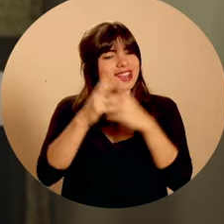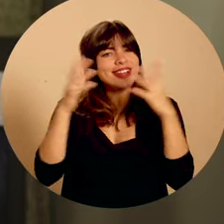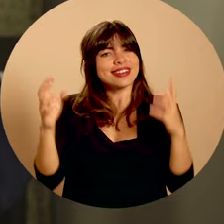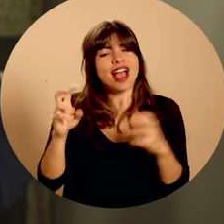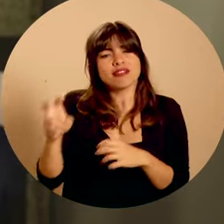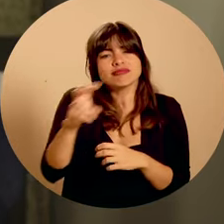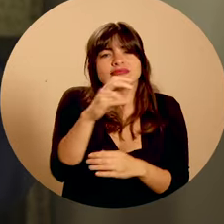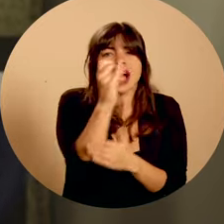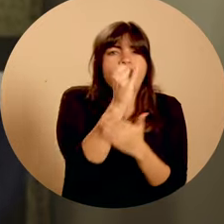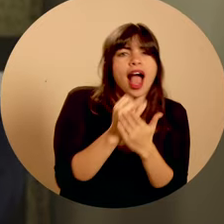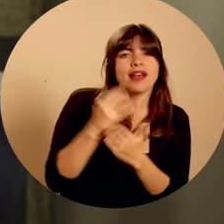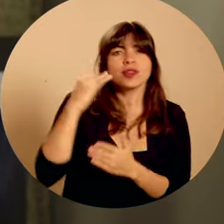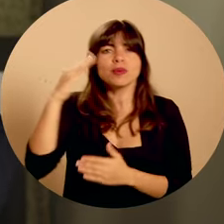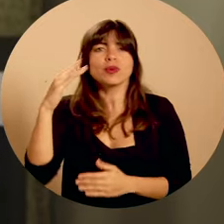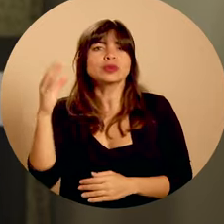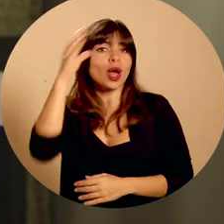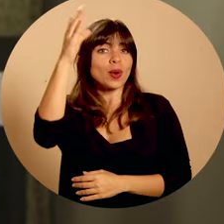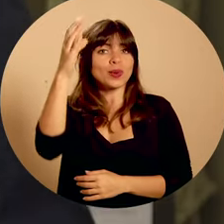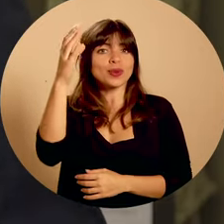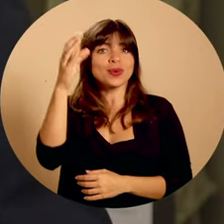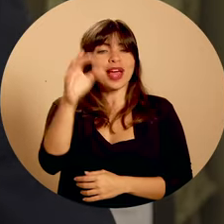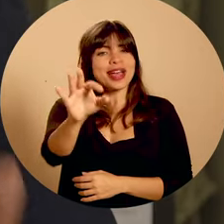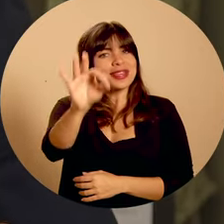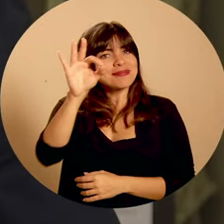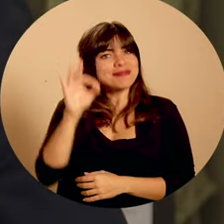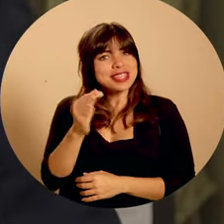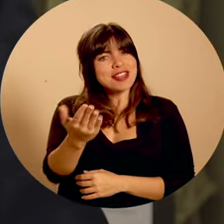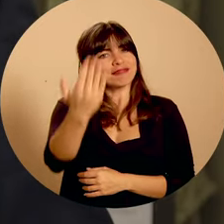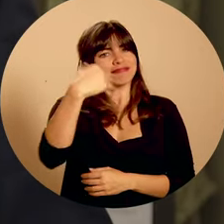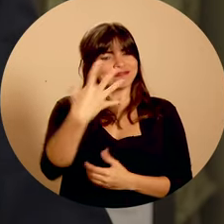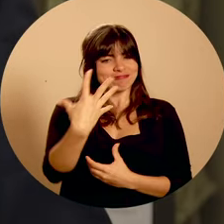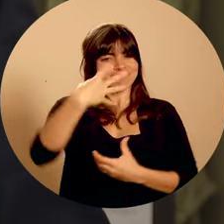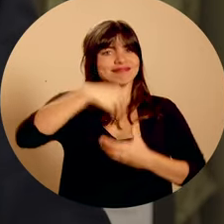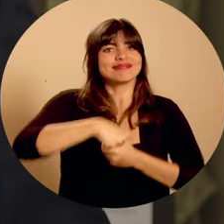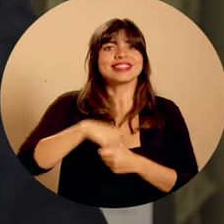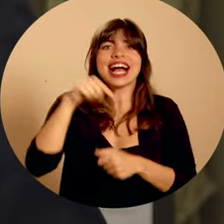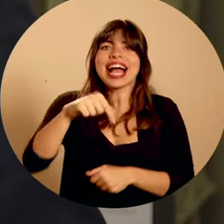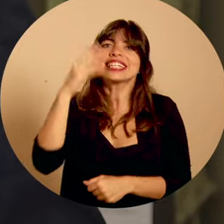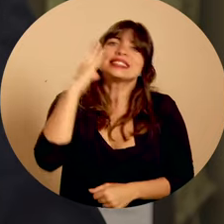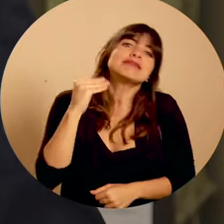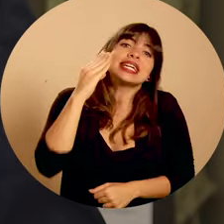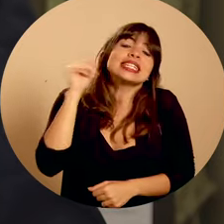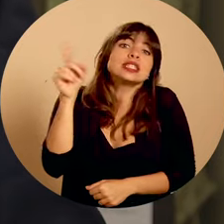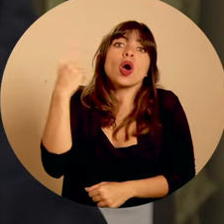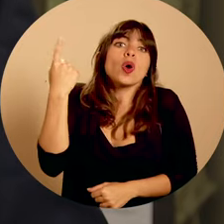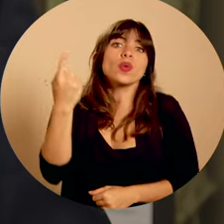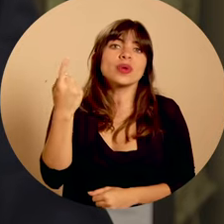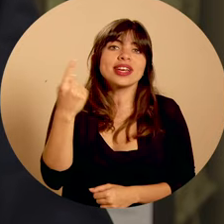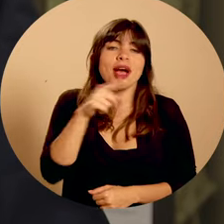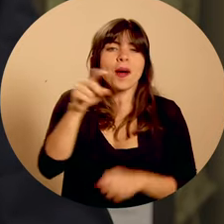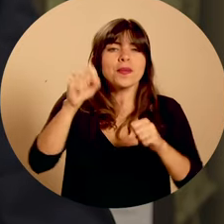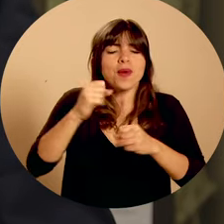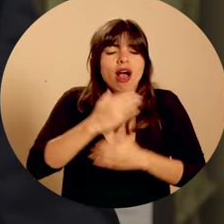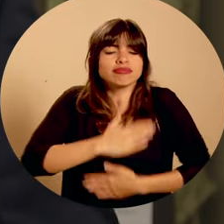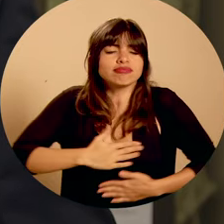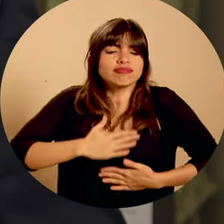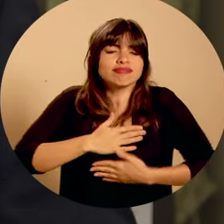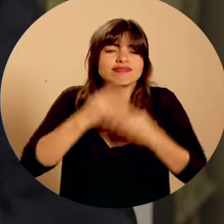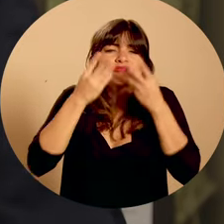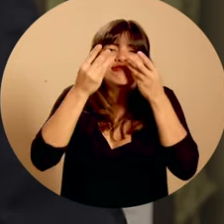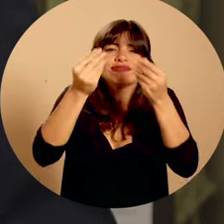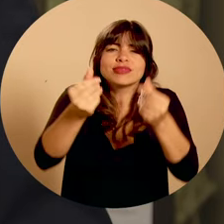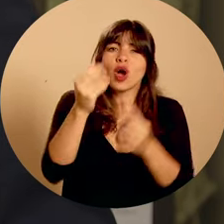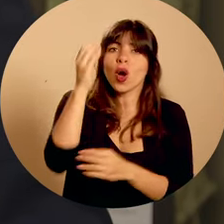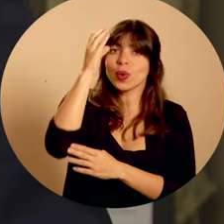este gran viaje lleno de arte, música y cultura. Les invito a que sean partícipes de esta experiencia única y disfruten de la